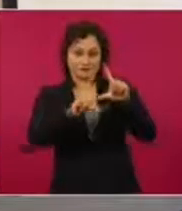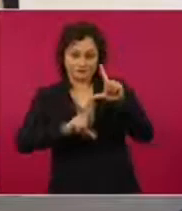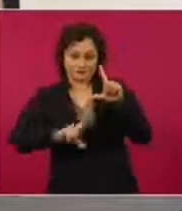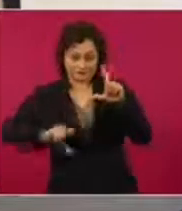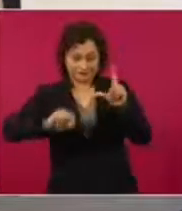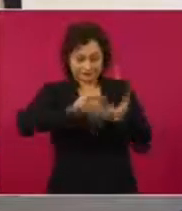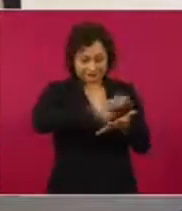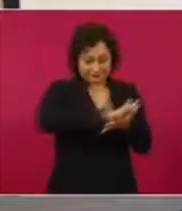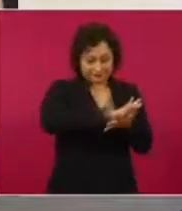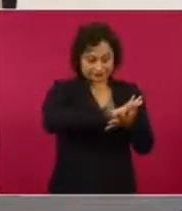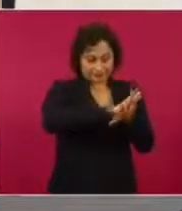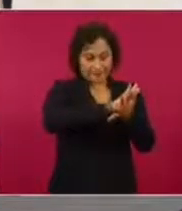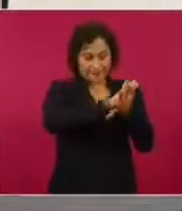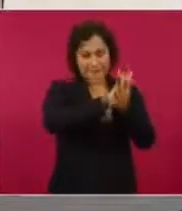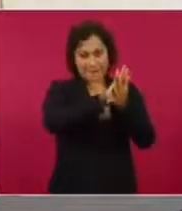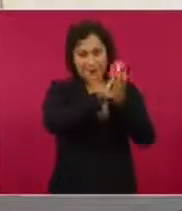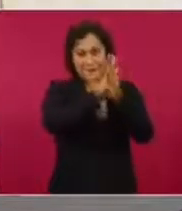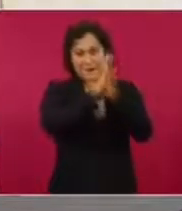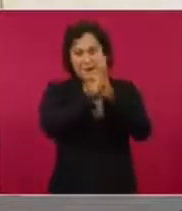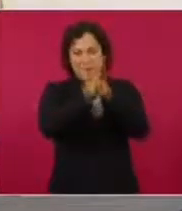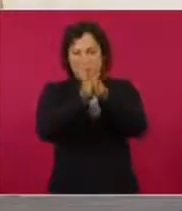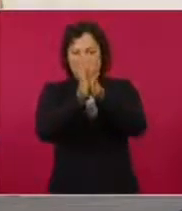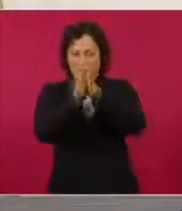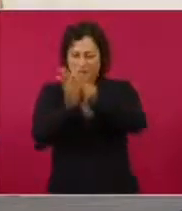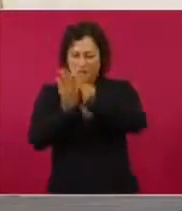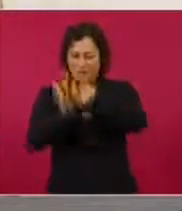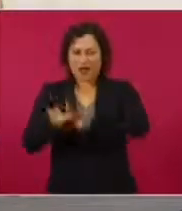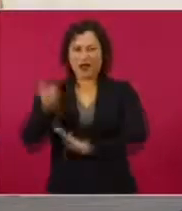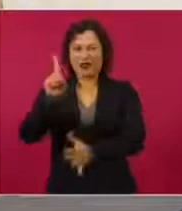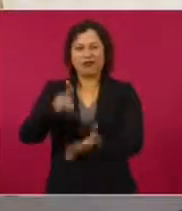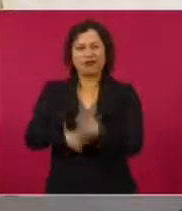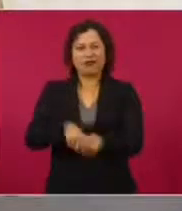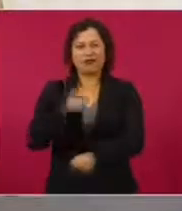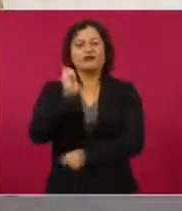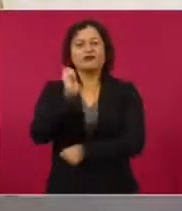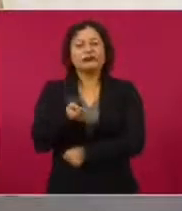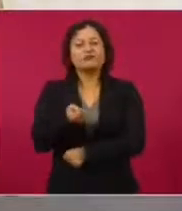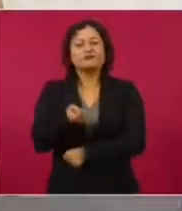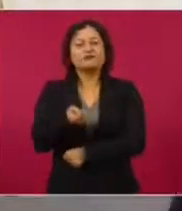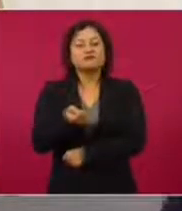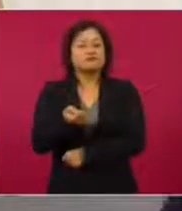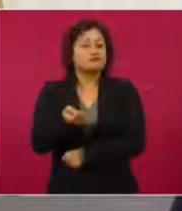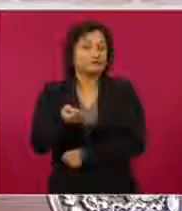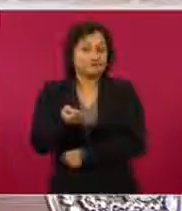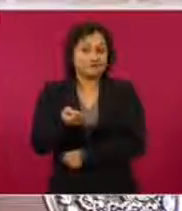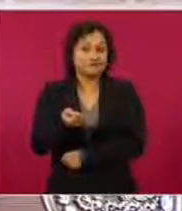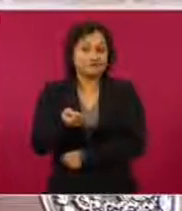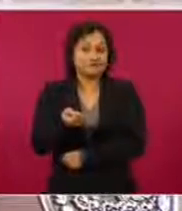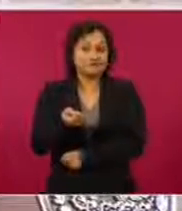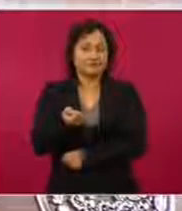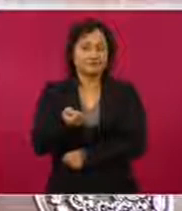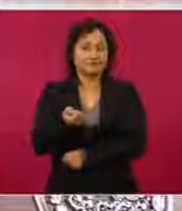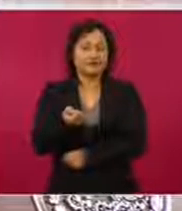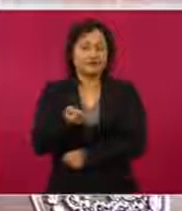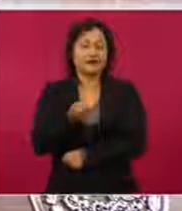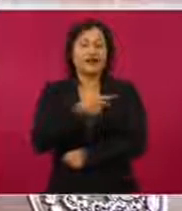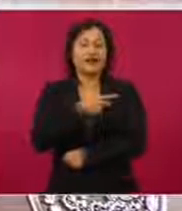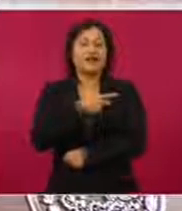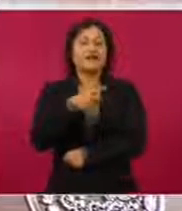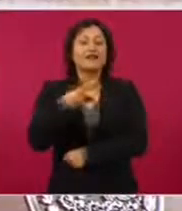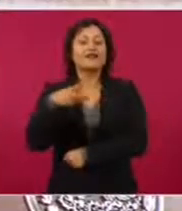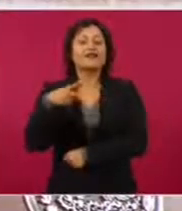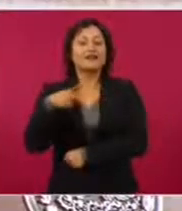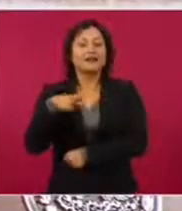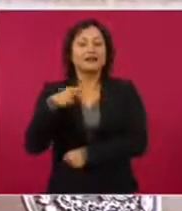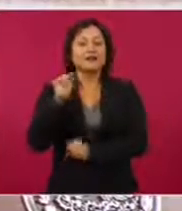proceso de transformación es también ir definiendo con